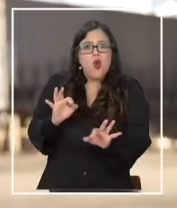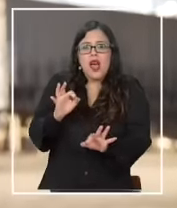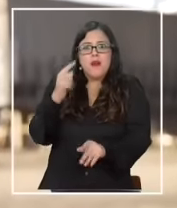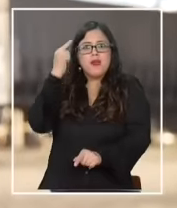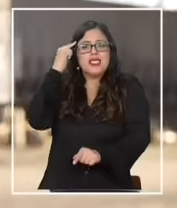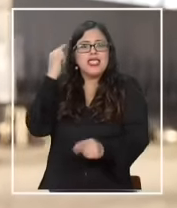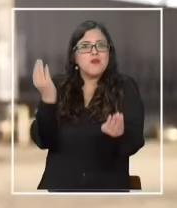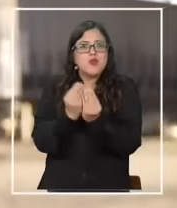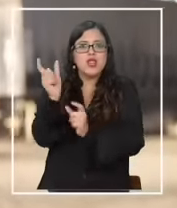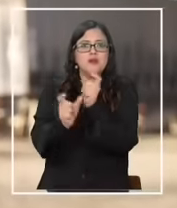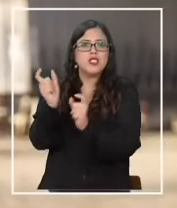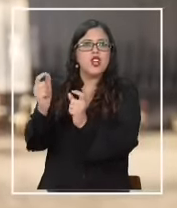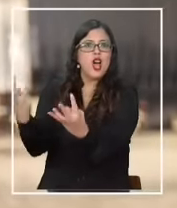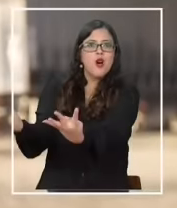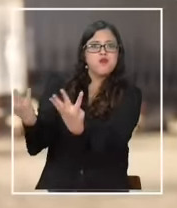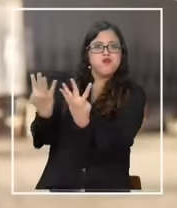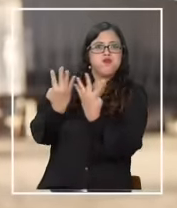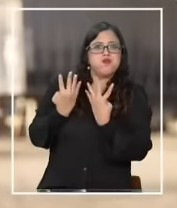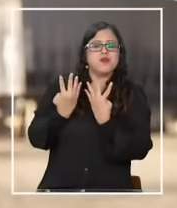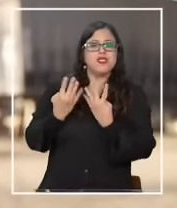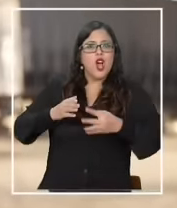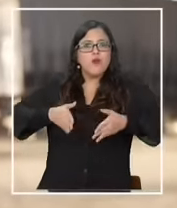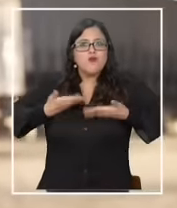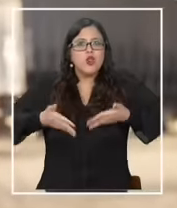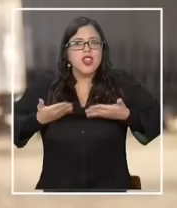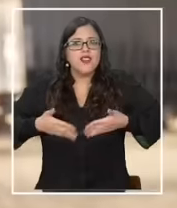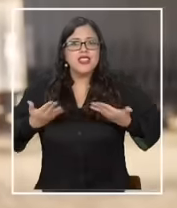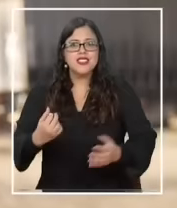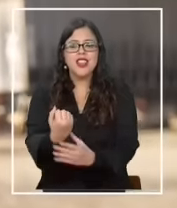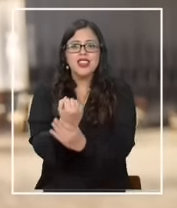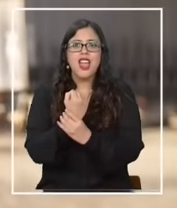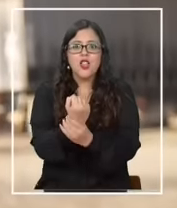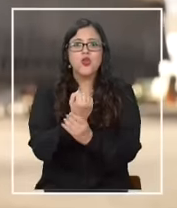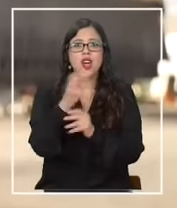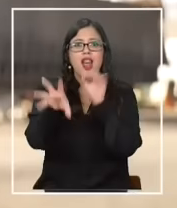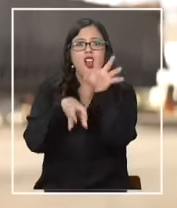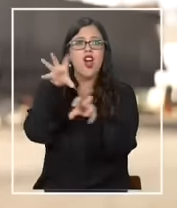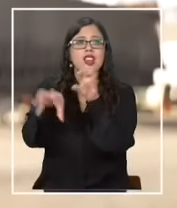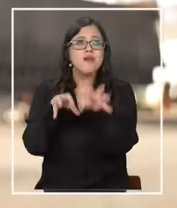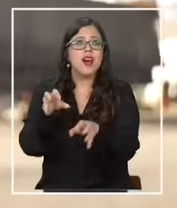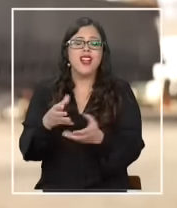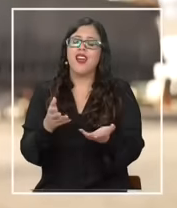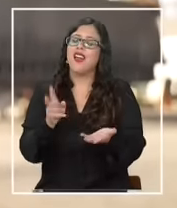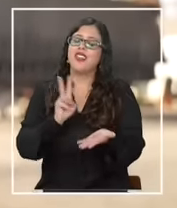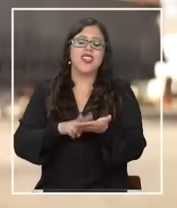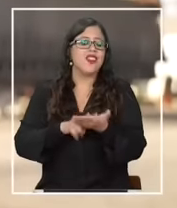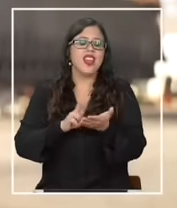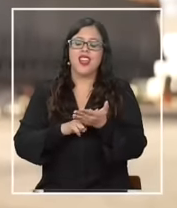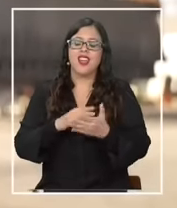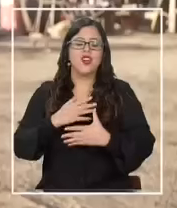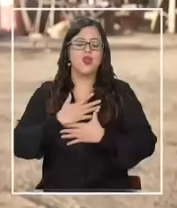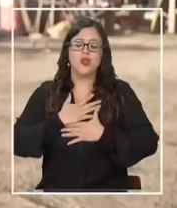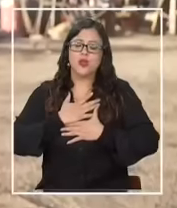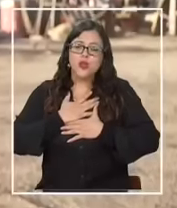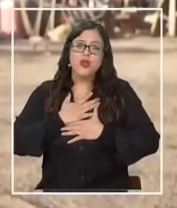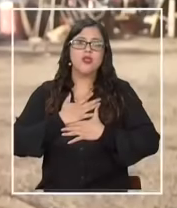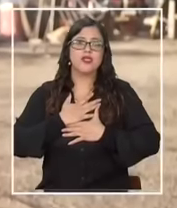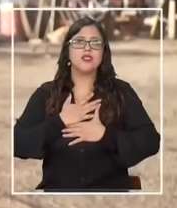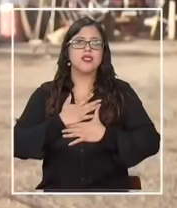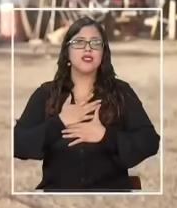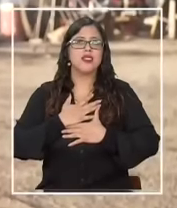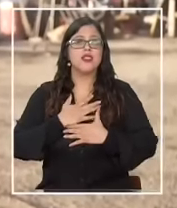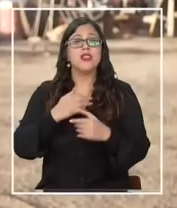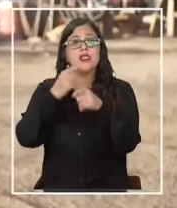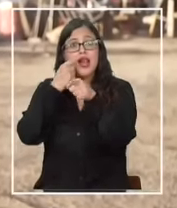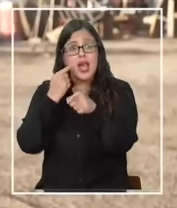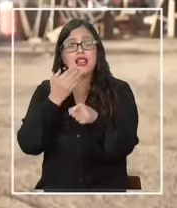voluntariosa y con ganas de ayudar a los animales es gratificante para mi persona él pone su granito de arena